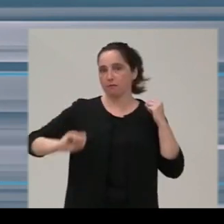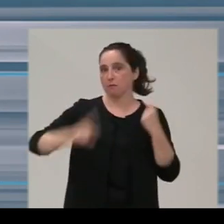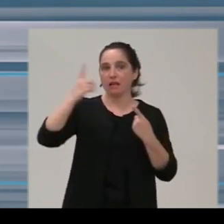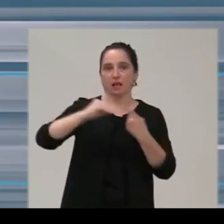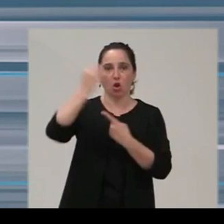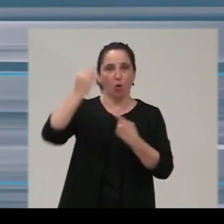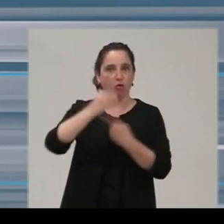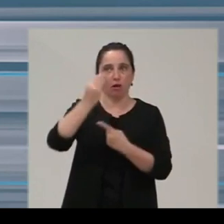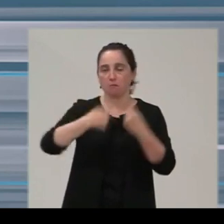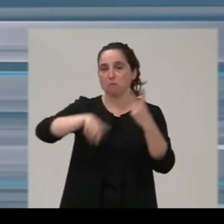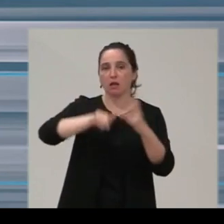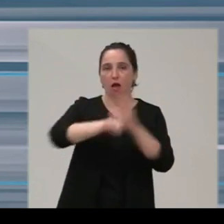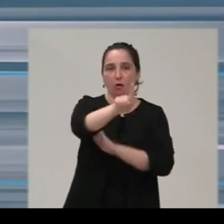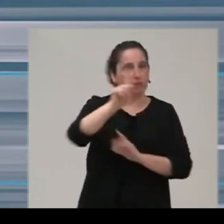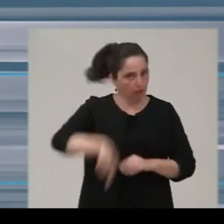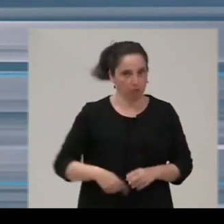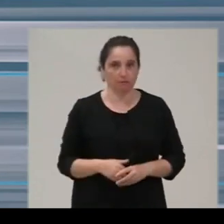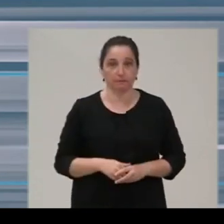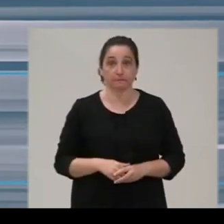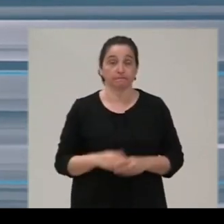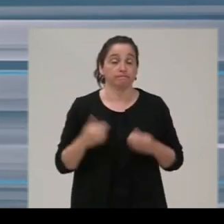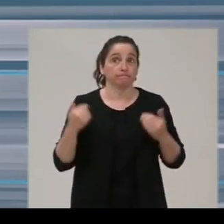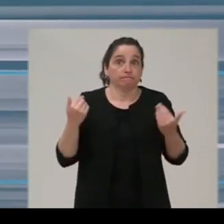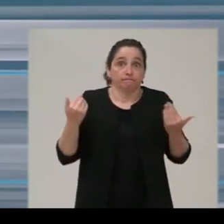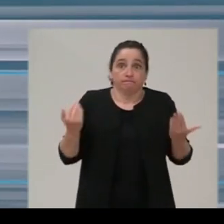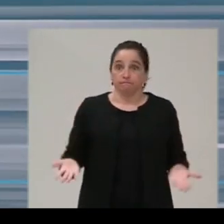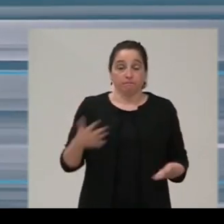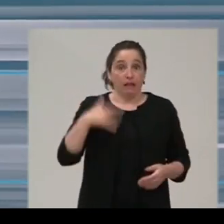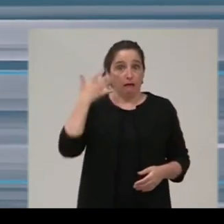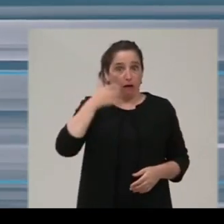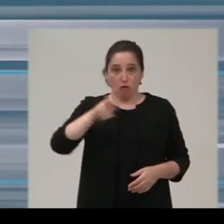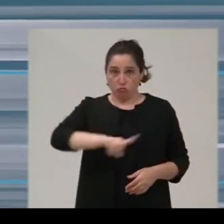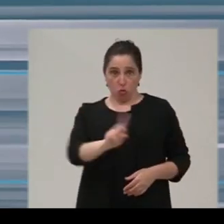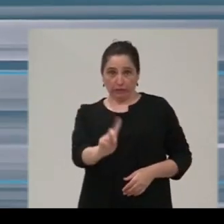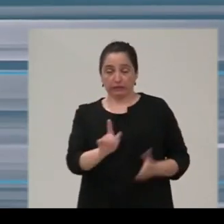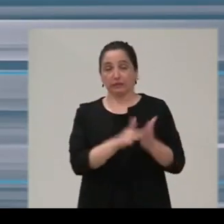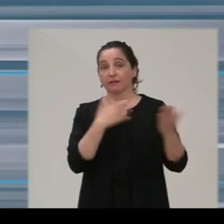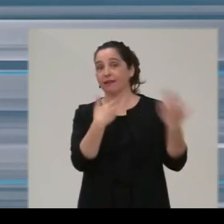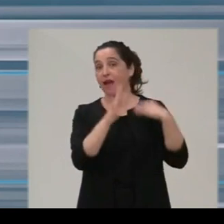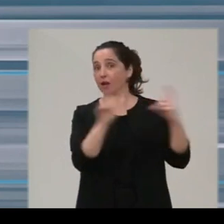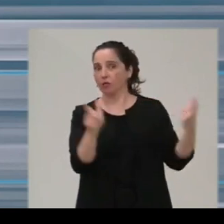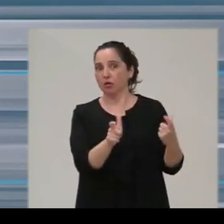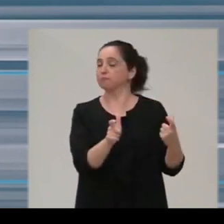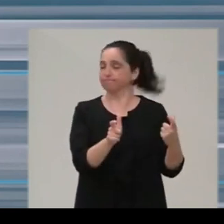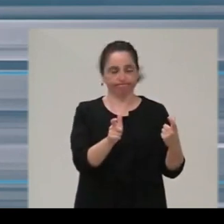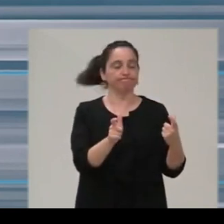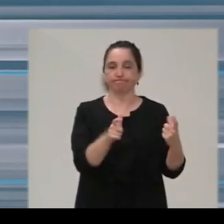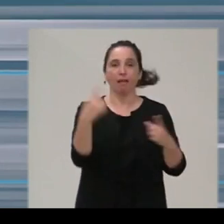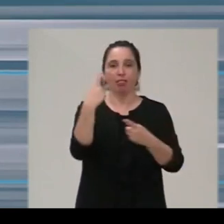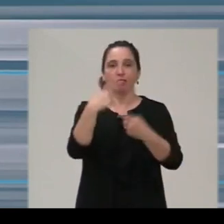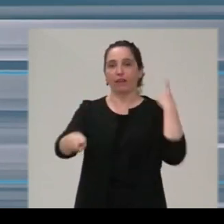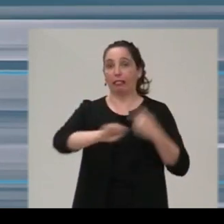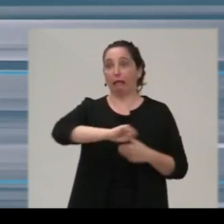innovadoras y que más avanza. No es, por tanto, de extrañar que el resultado de esta reunión sea distinto